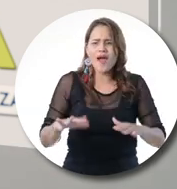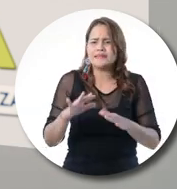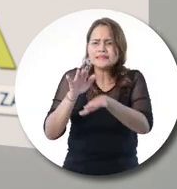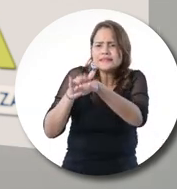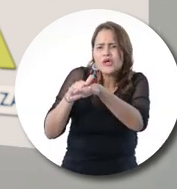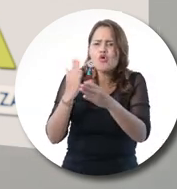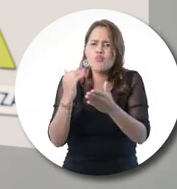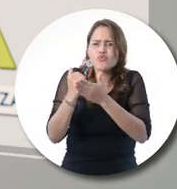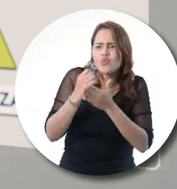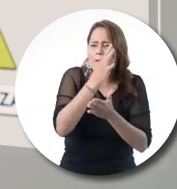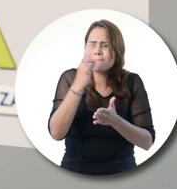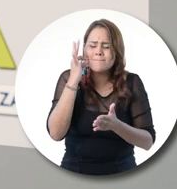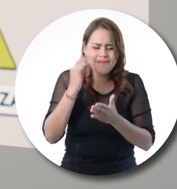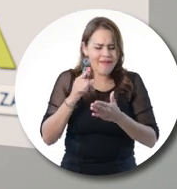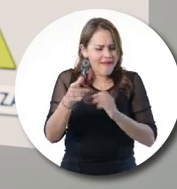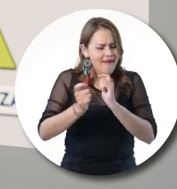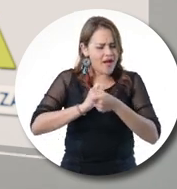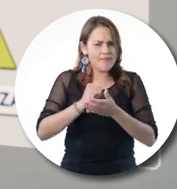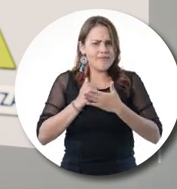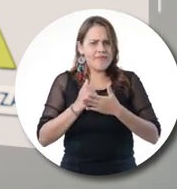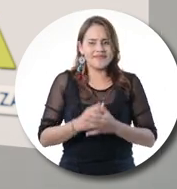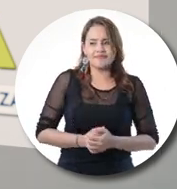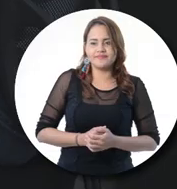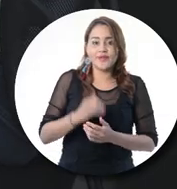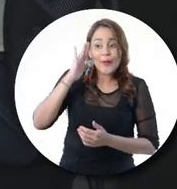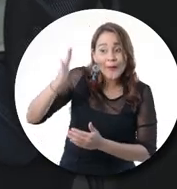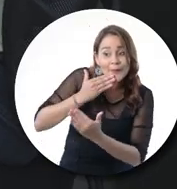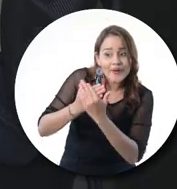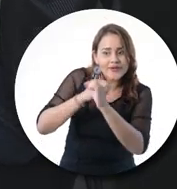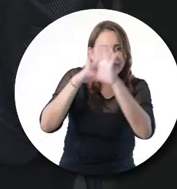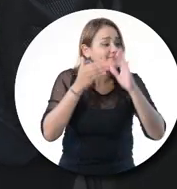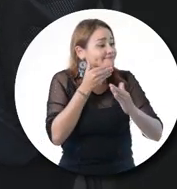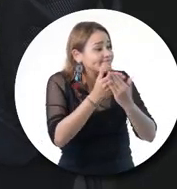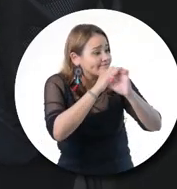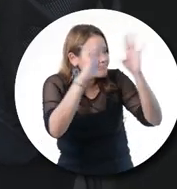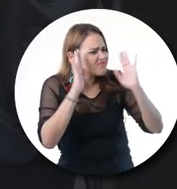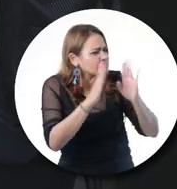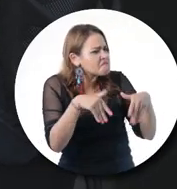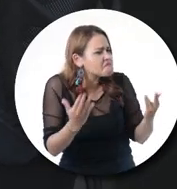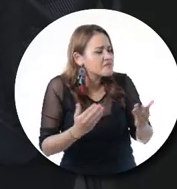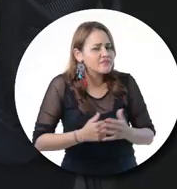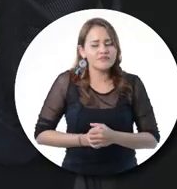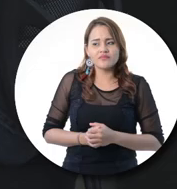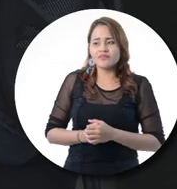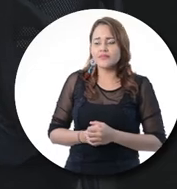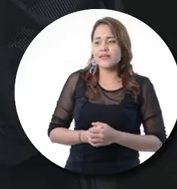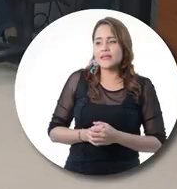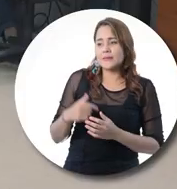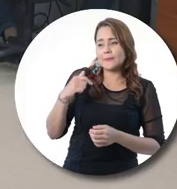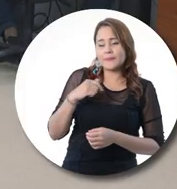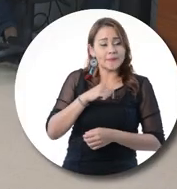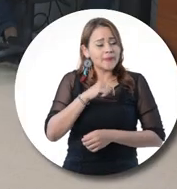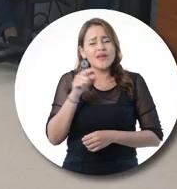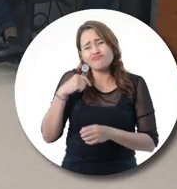la vez pasa intenté entrar y no pude Buenos días Buenos días, adelante, ¿en qué te puedo colaborar? Para cambiar la contraseña